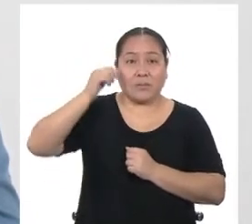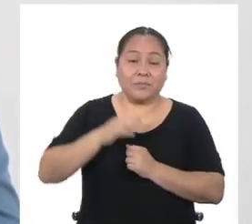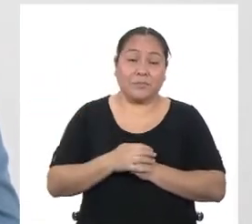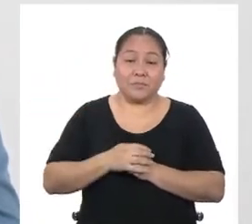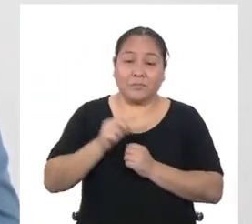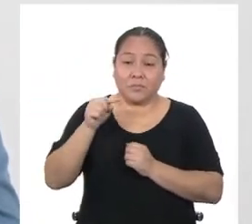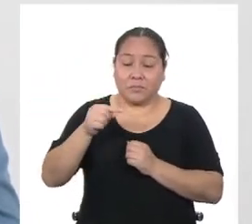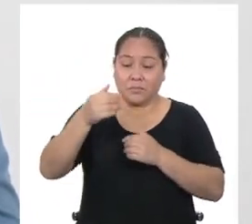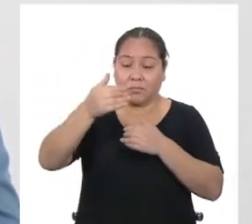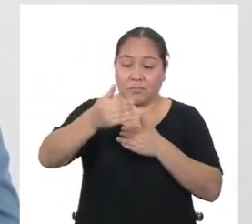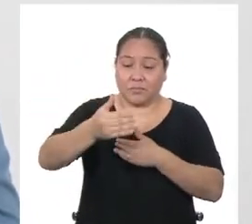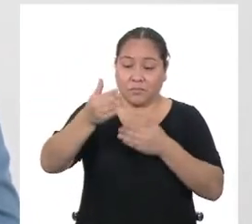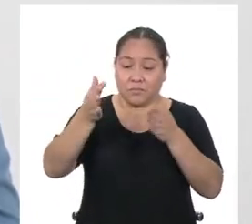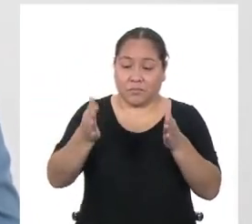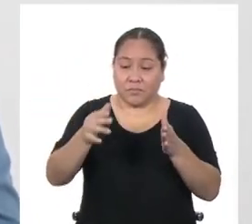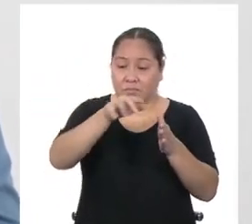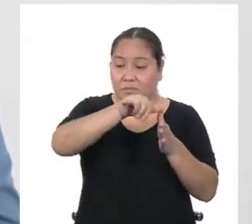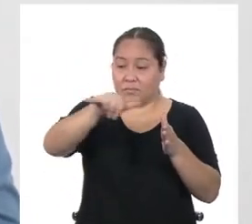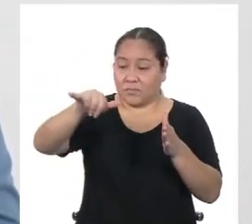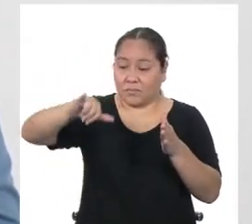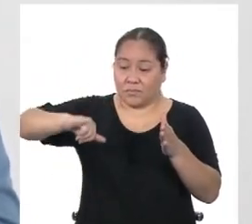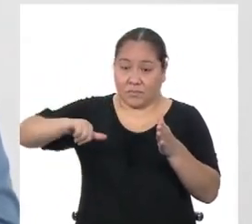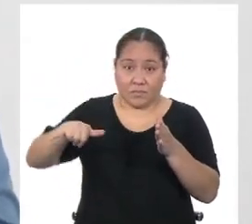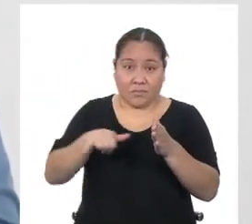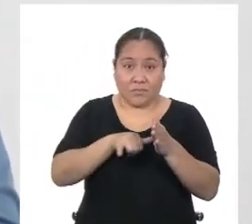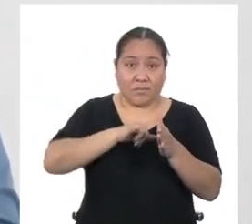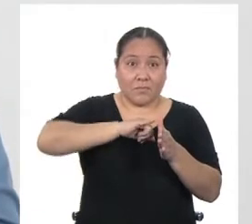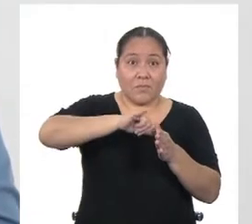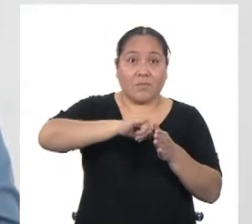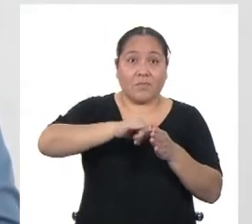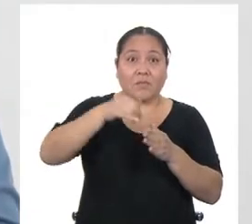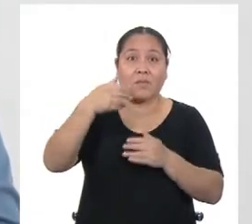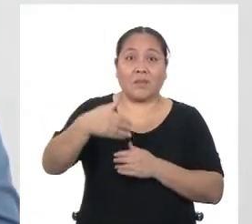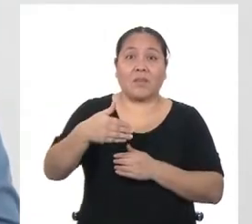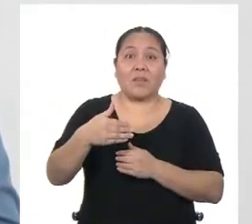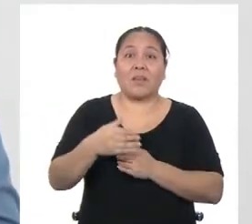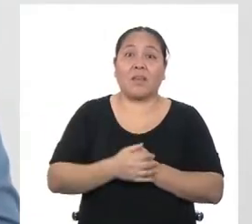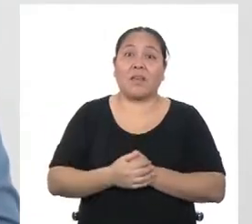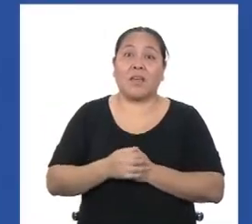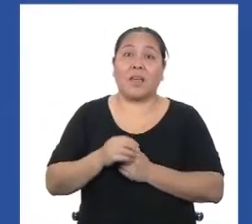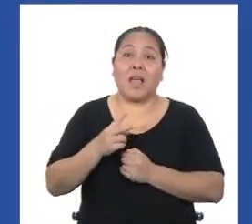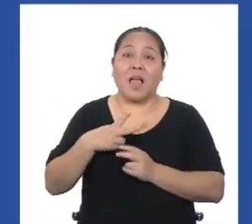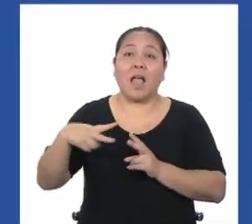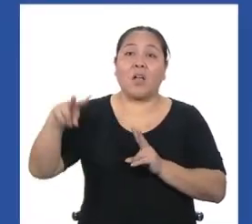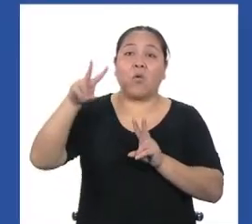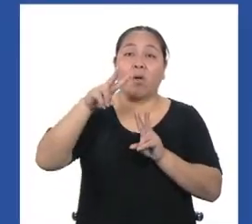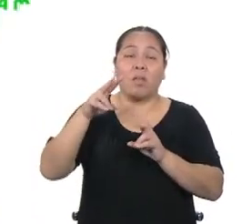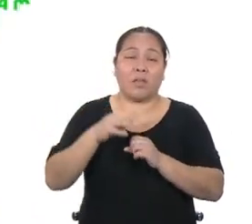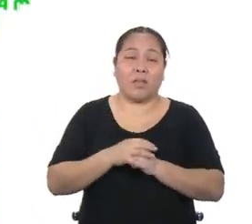del cuadrado son iguales, su área se calcula elevando al cuadrado la medida de ellos.